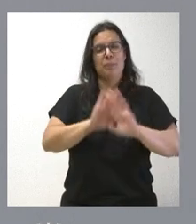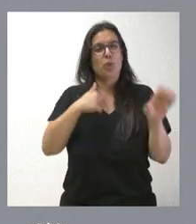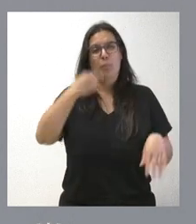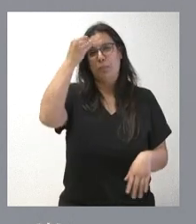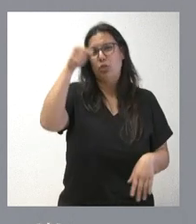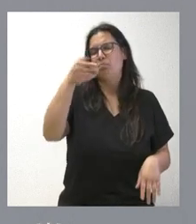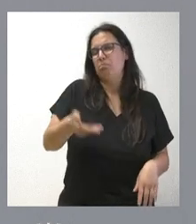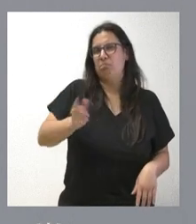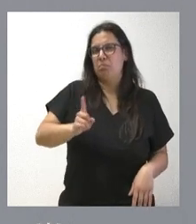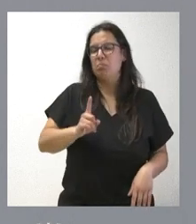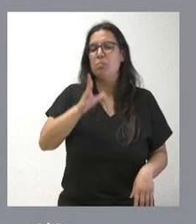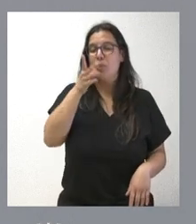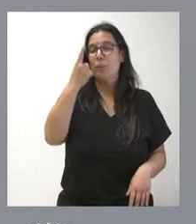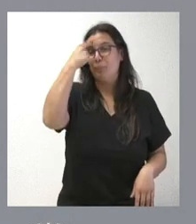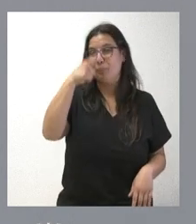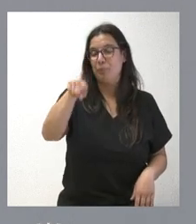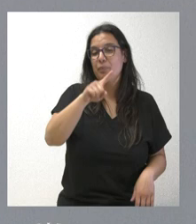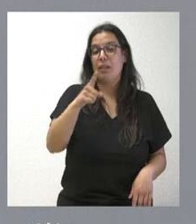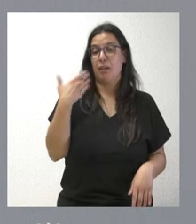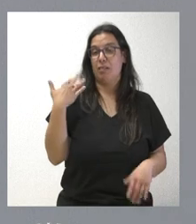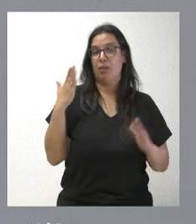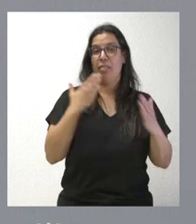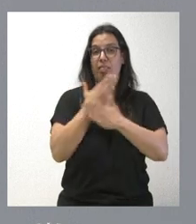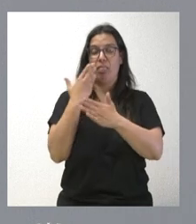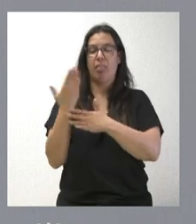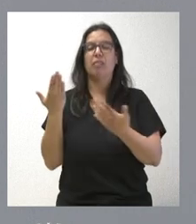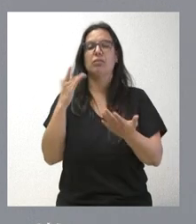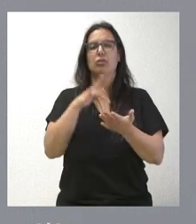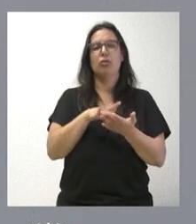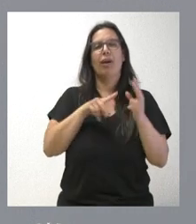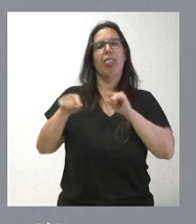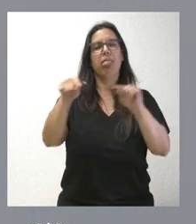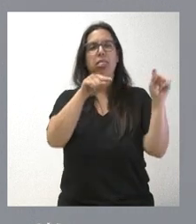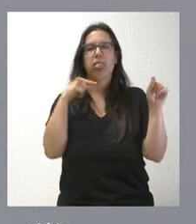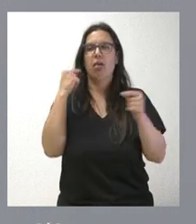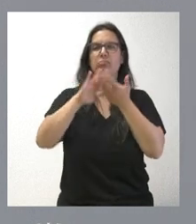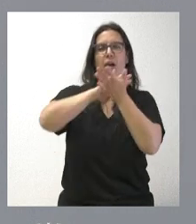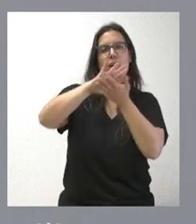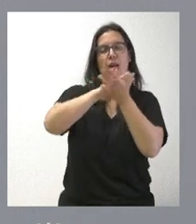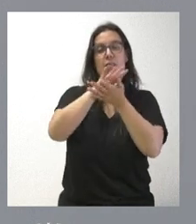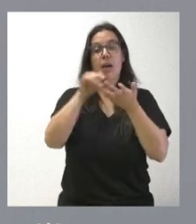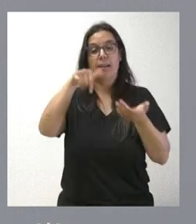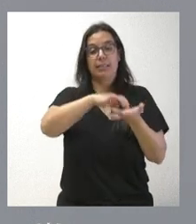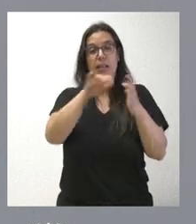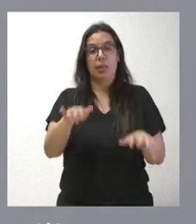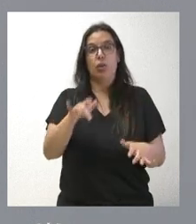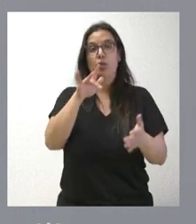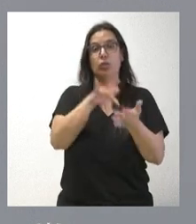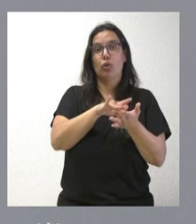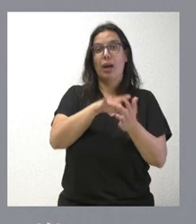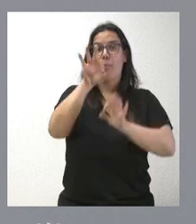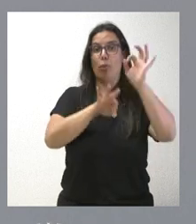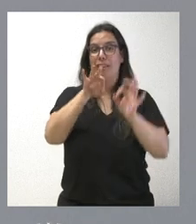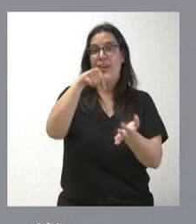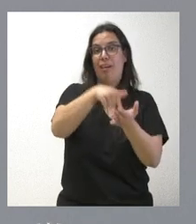tema. Ya sabe usted que incluso estos días hemos tenido un debate en torno al hecho de que en Castilla y León tenemos el segundo tipo de gravamen más bajo por